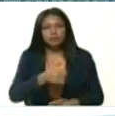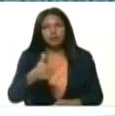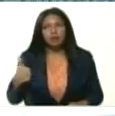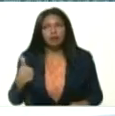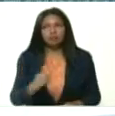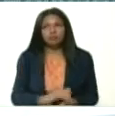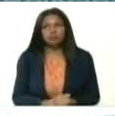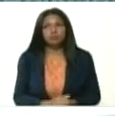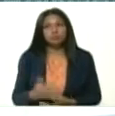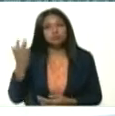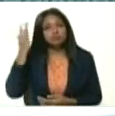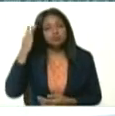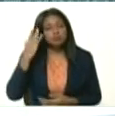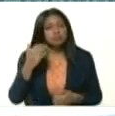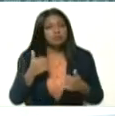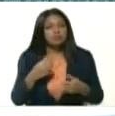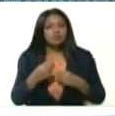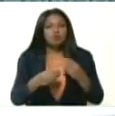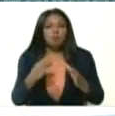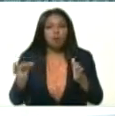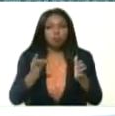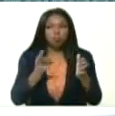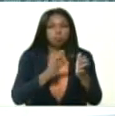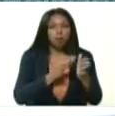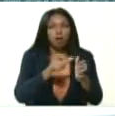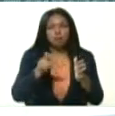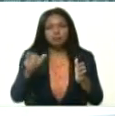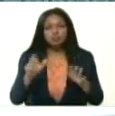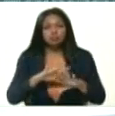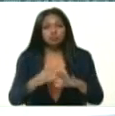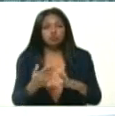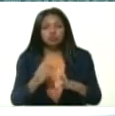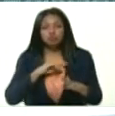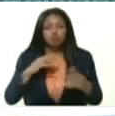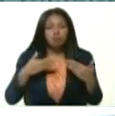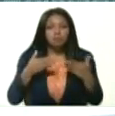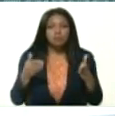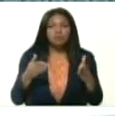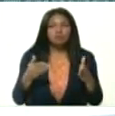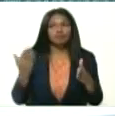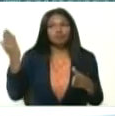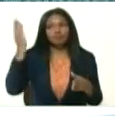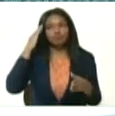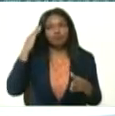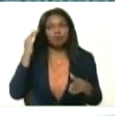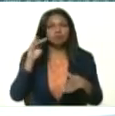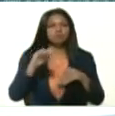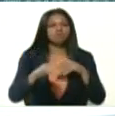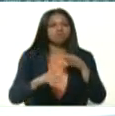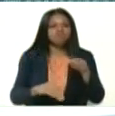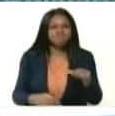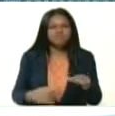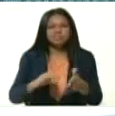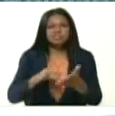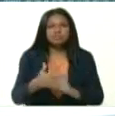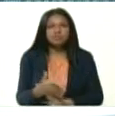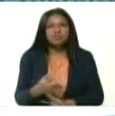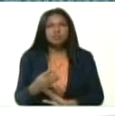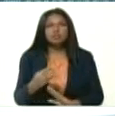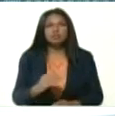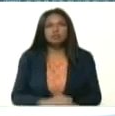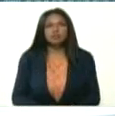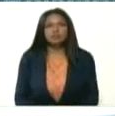caso, que se sepa bien cómo se contagió ese caso, porque eso nos ha permitido a nosotros ir un paso adelante, como usted bien sabe.